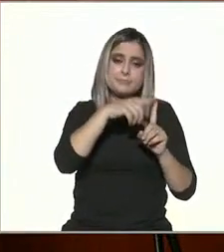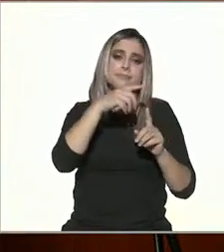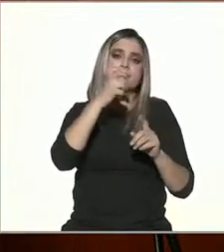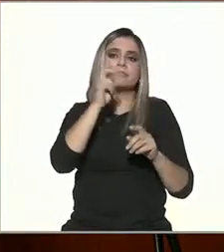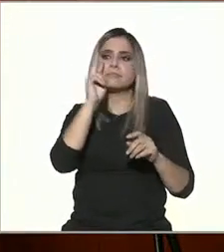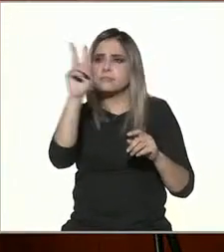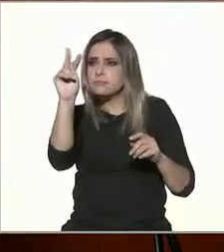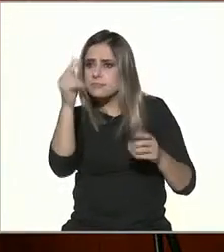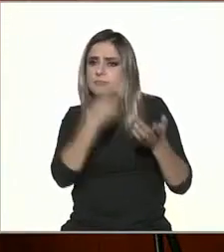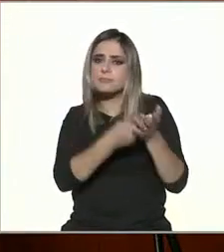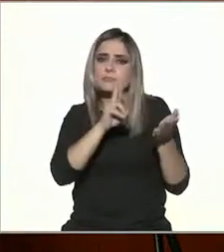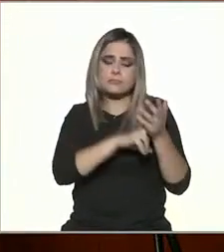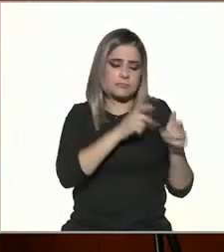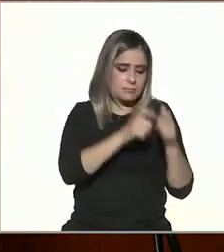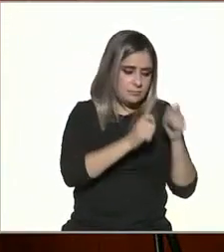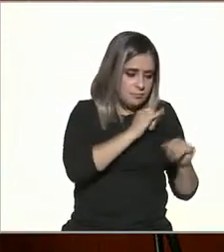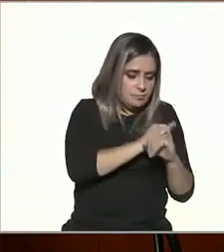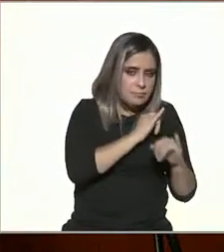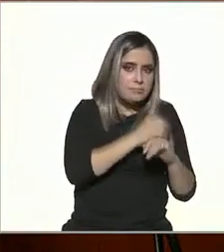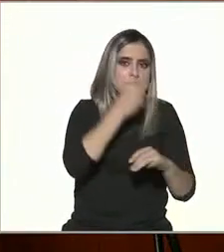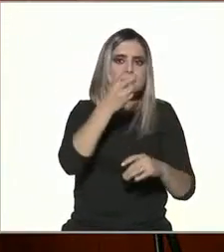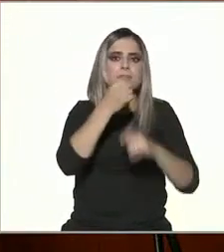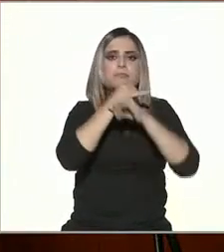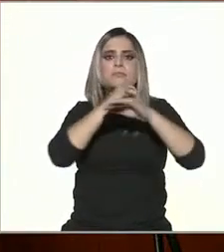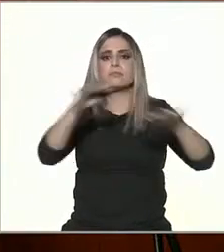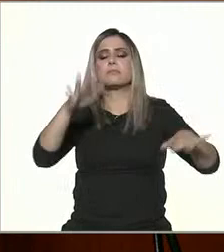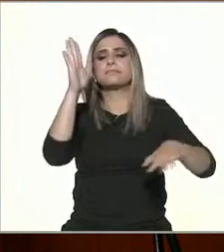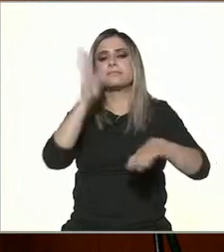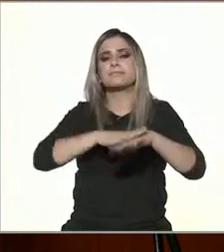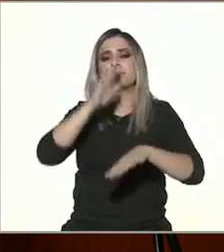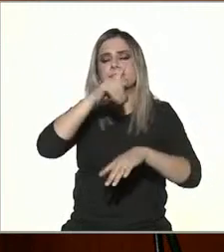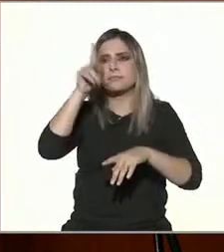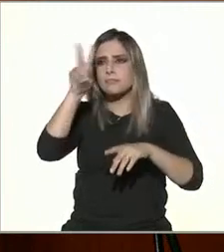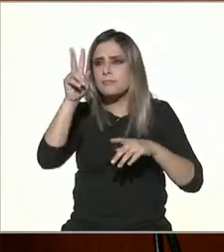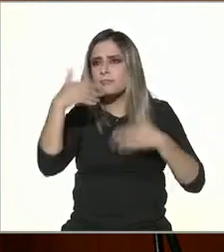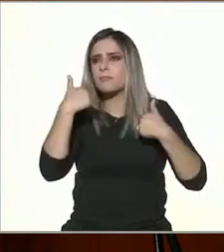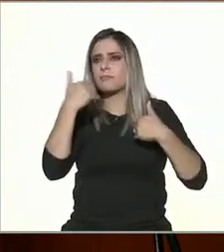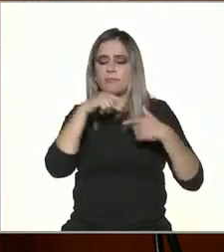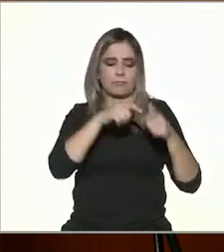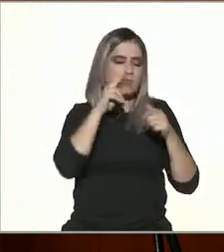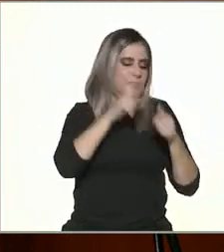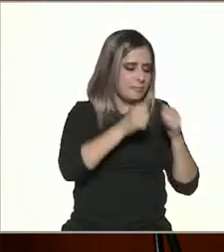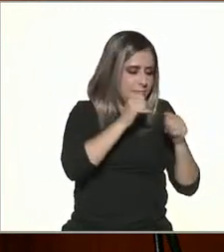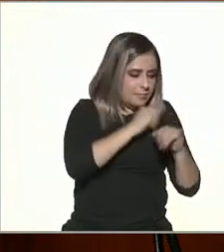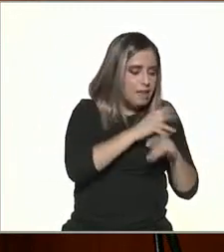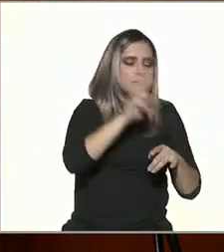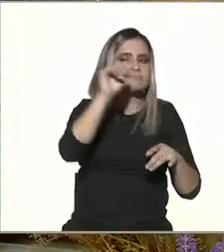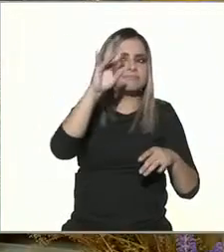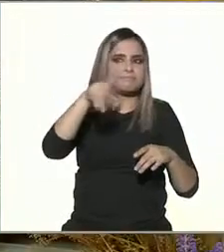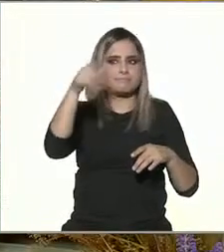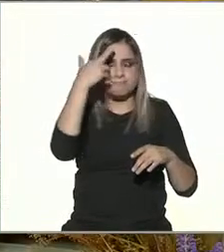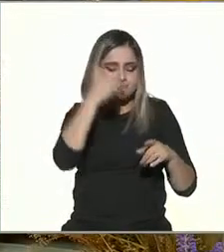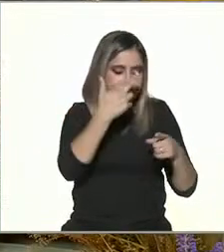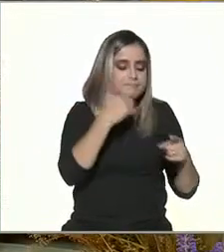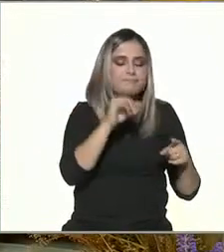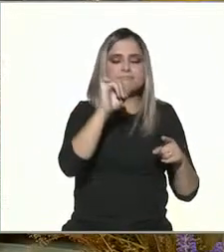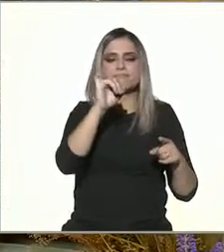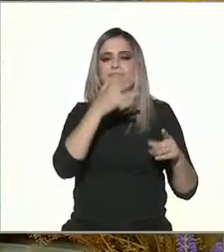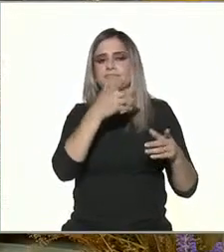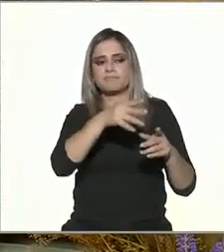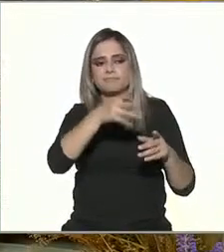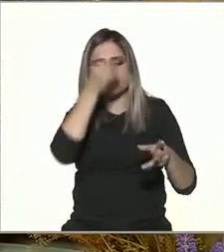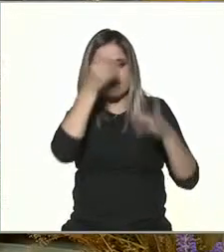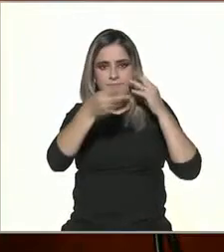informados. O sea, es la primera vez en la historia de la humanidad. informados o más expuestos a la desinformación? Es que hay dos